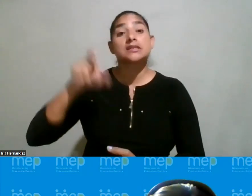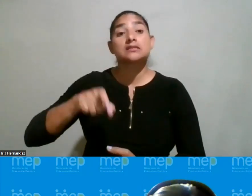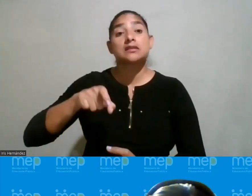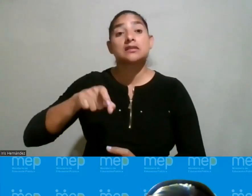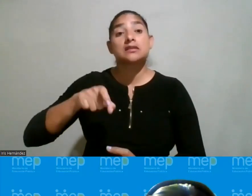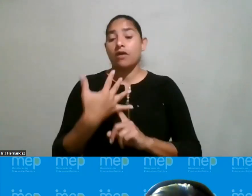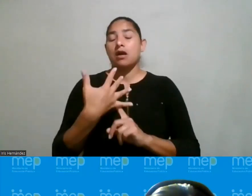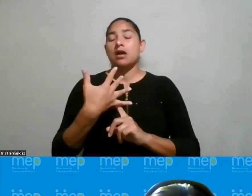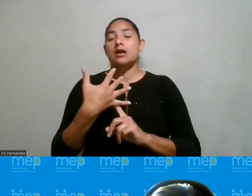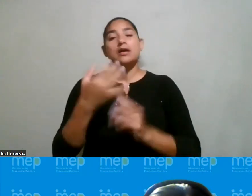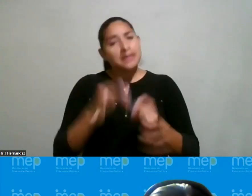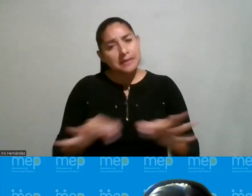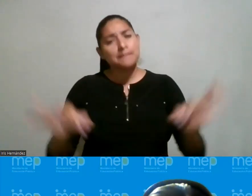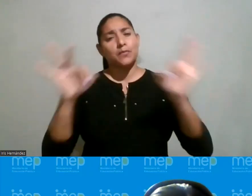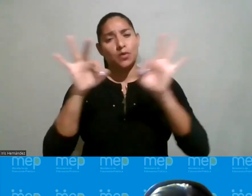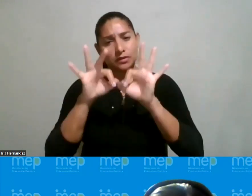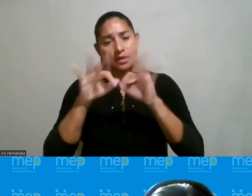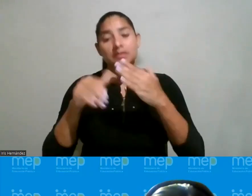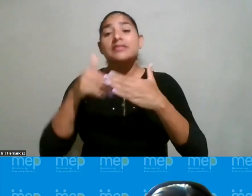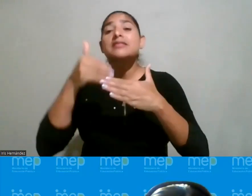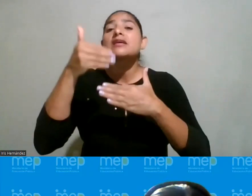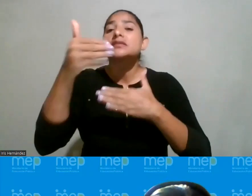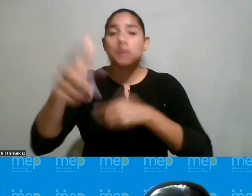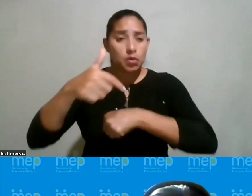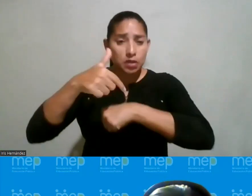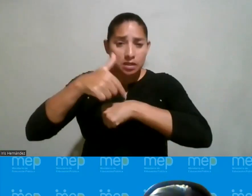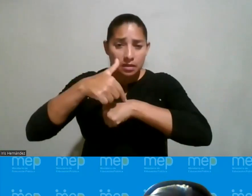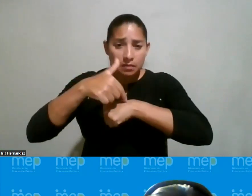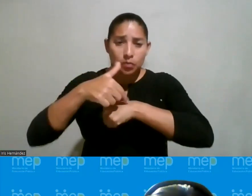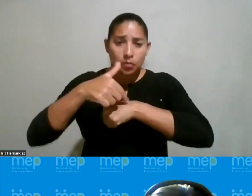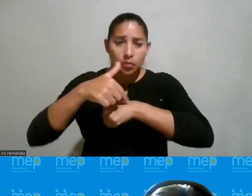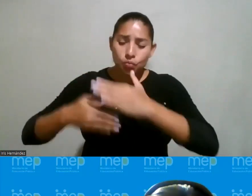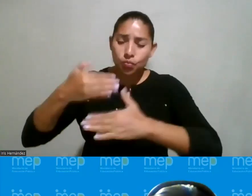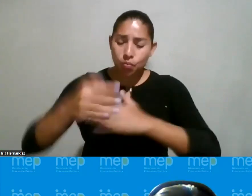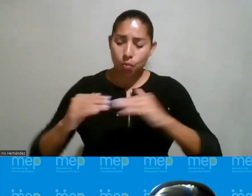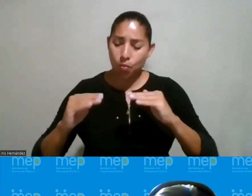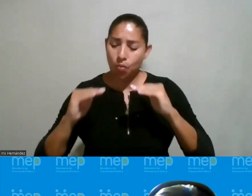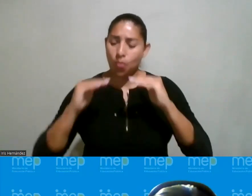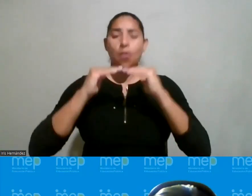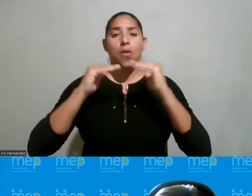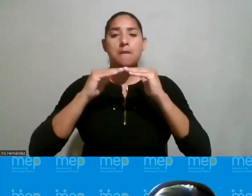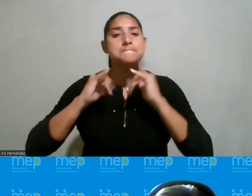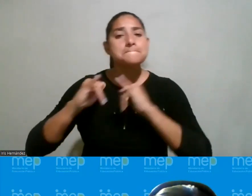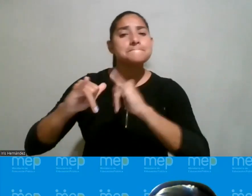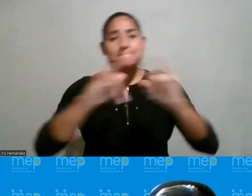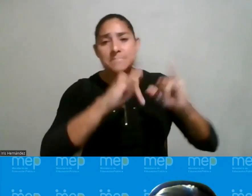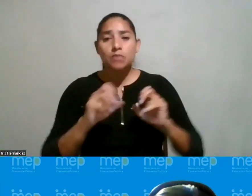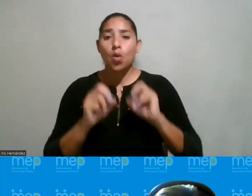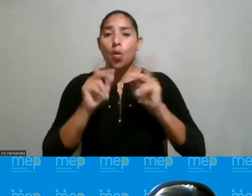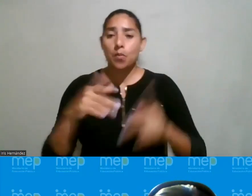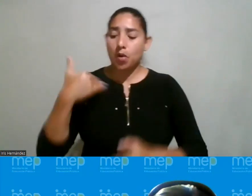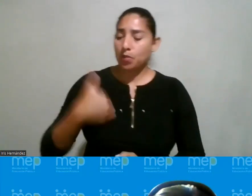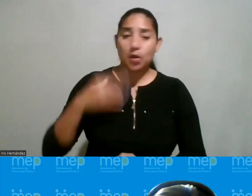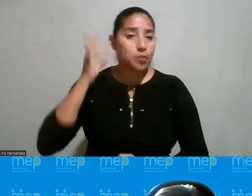importante cuando ya lleguemos a un punto donde realmente tengamos equidad de oportunidades ya las medidas